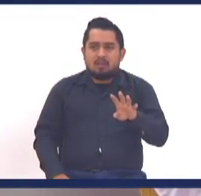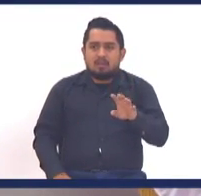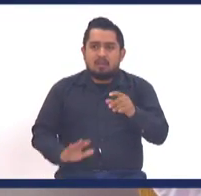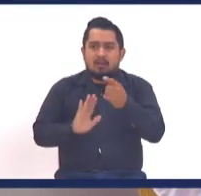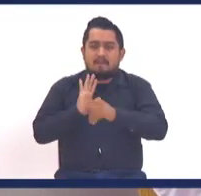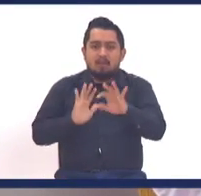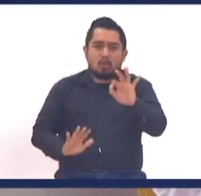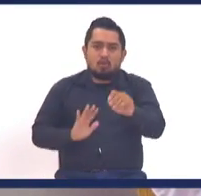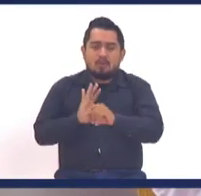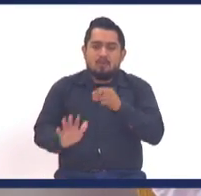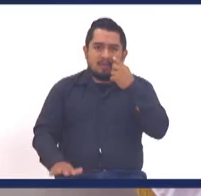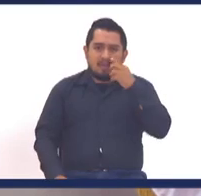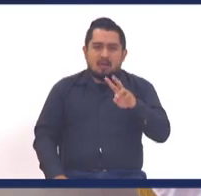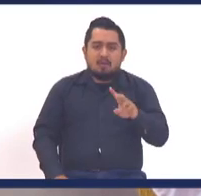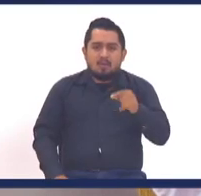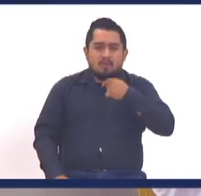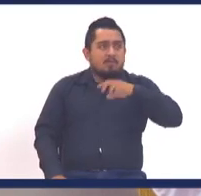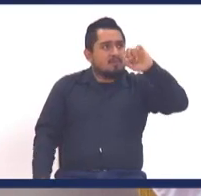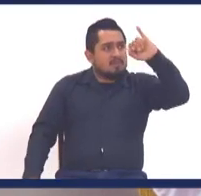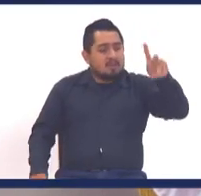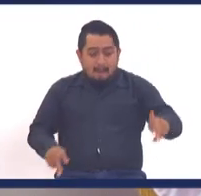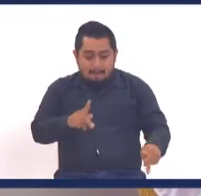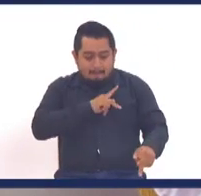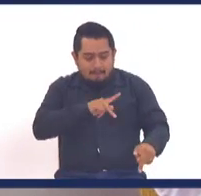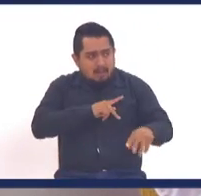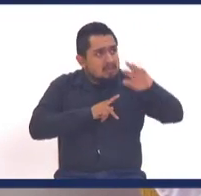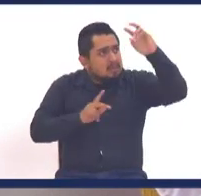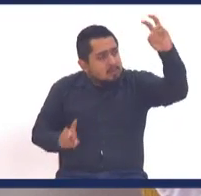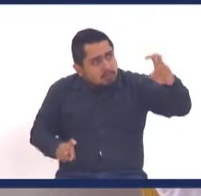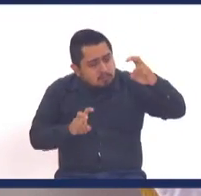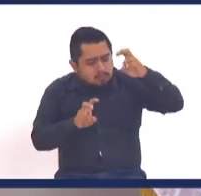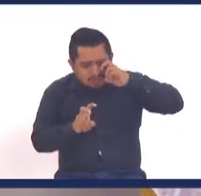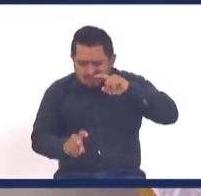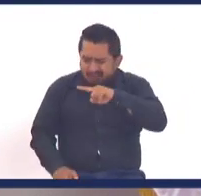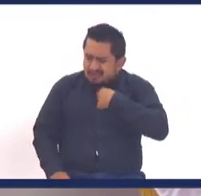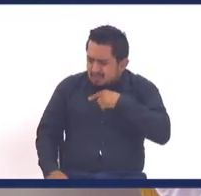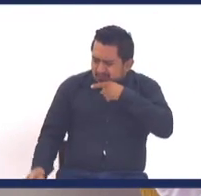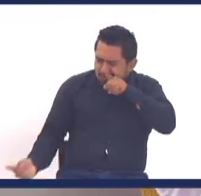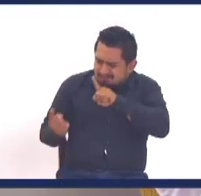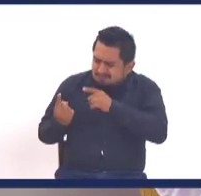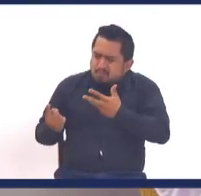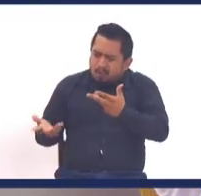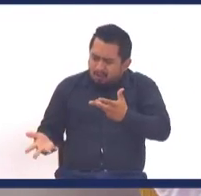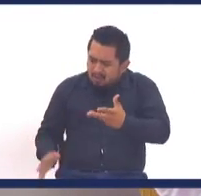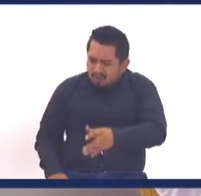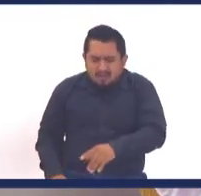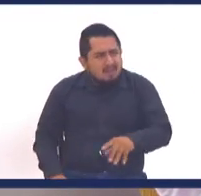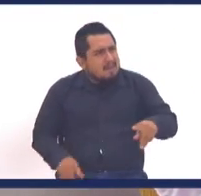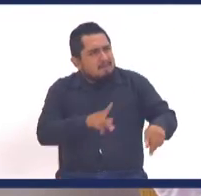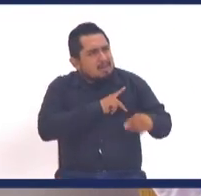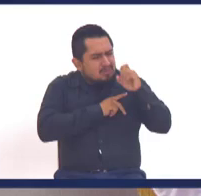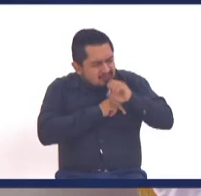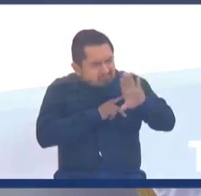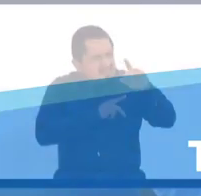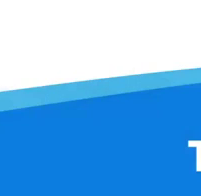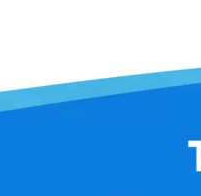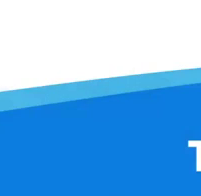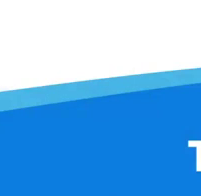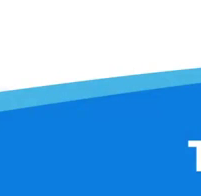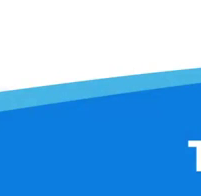cuando tuve el encuentro, y si cayendo en tierra, hay una voz del cielo, que le decía, Saulo, Saulo, porque me persigues, versículo 5, y el dijo, quien eres Señor,